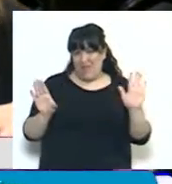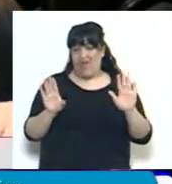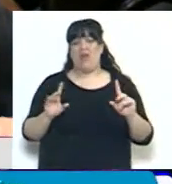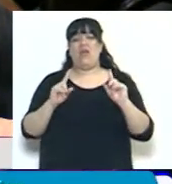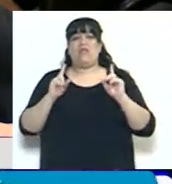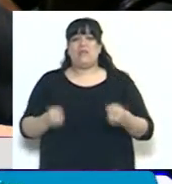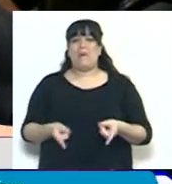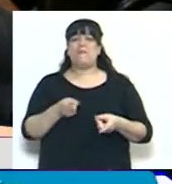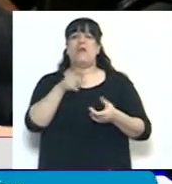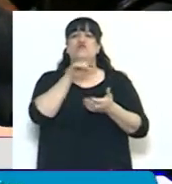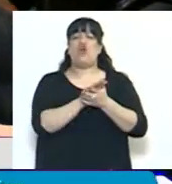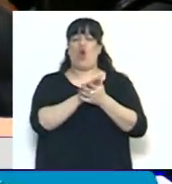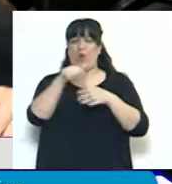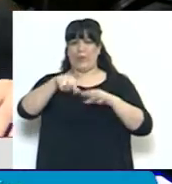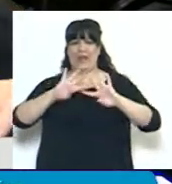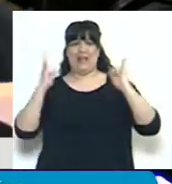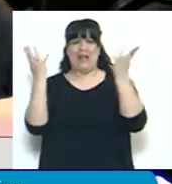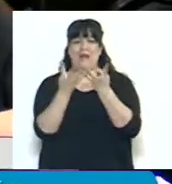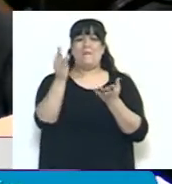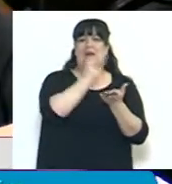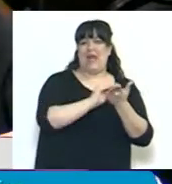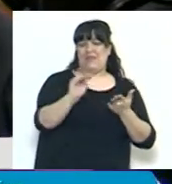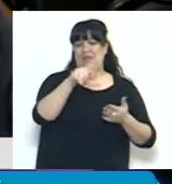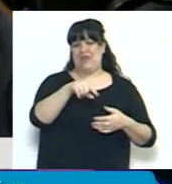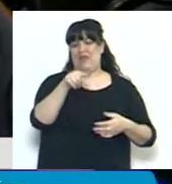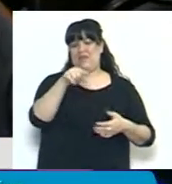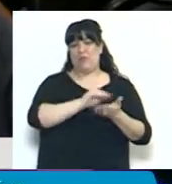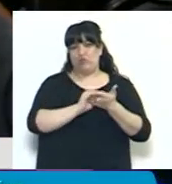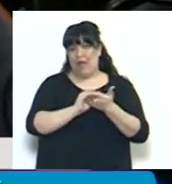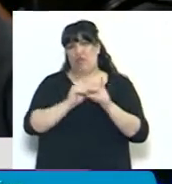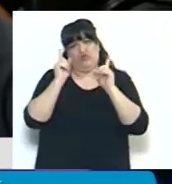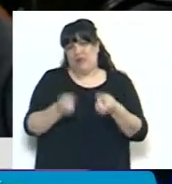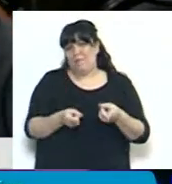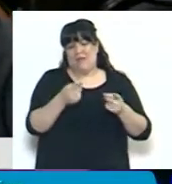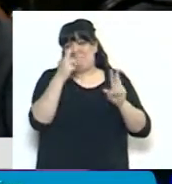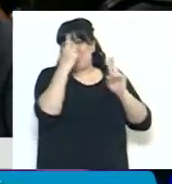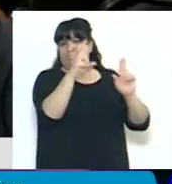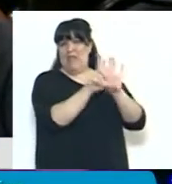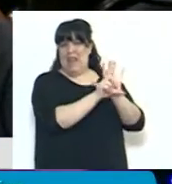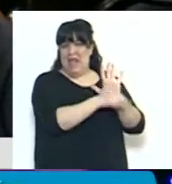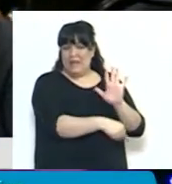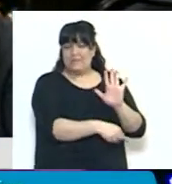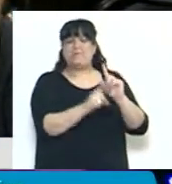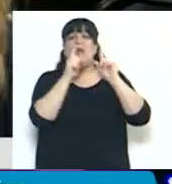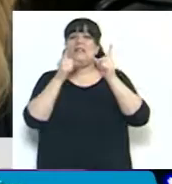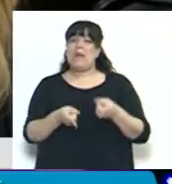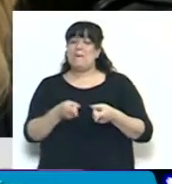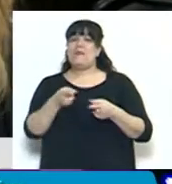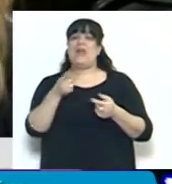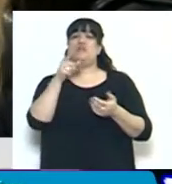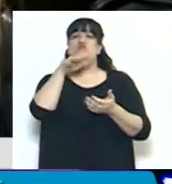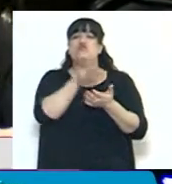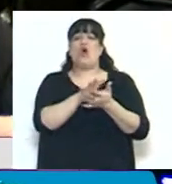además de esta Cámara de Diputados y Diputadas de la Nación. También recordé que el uso de